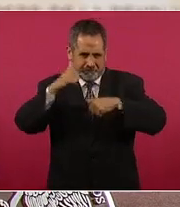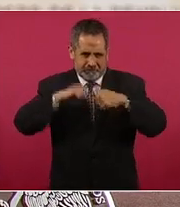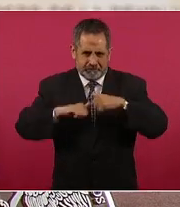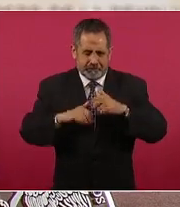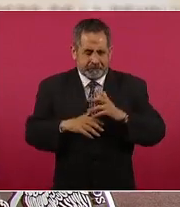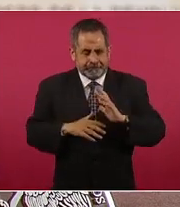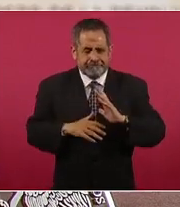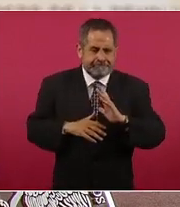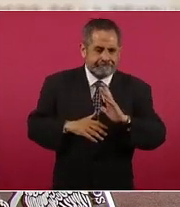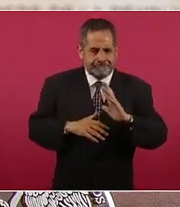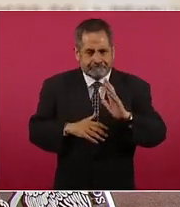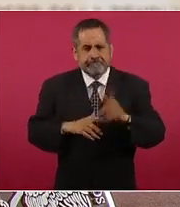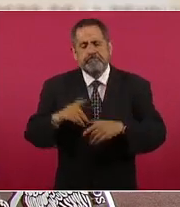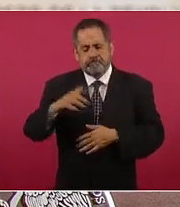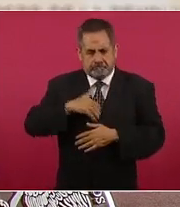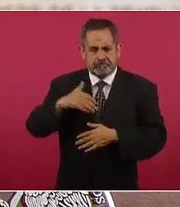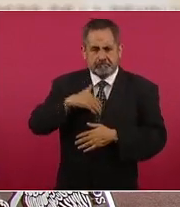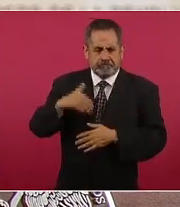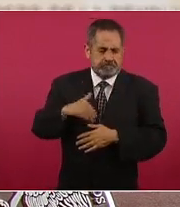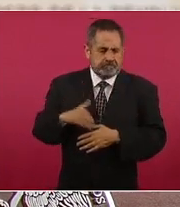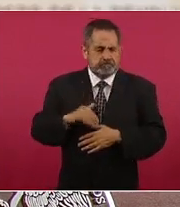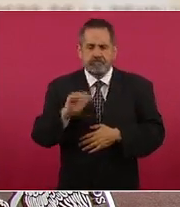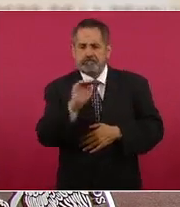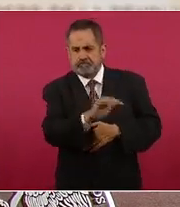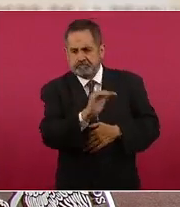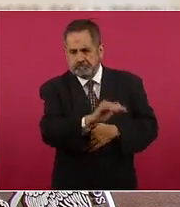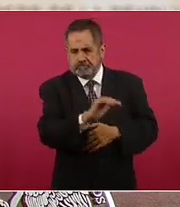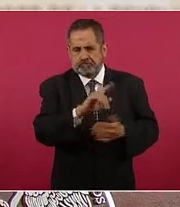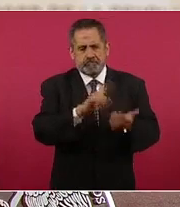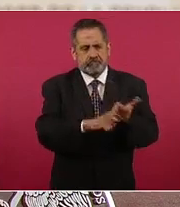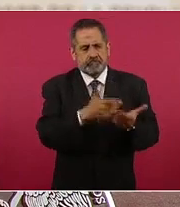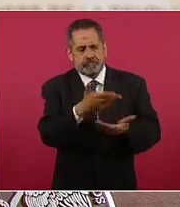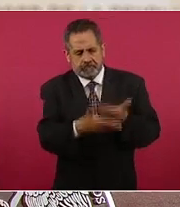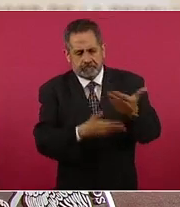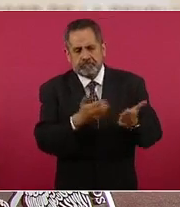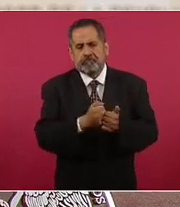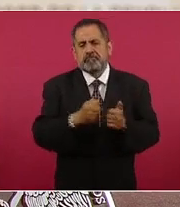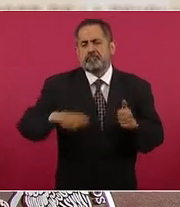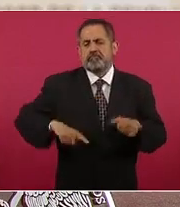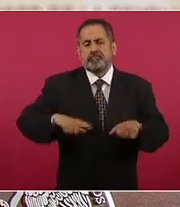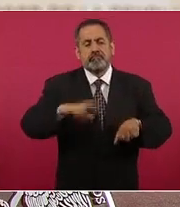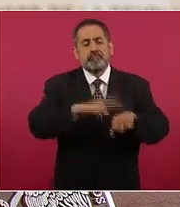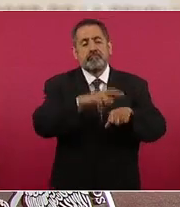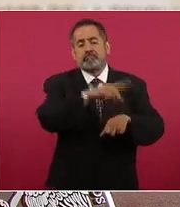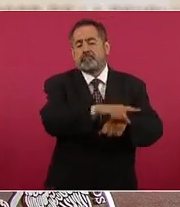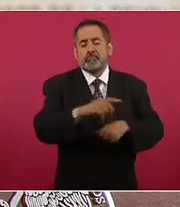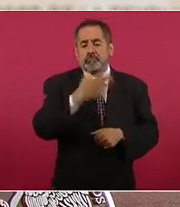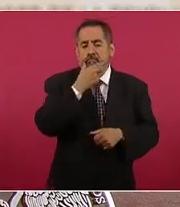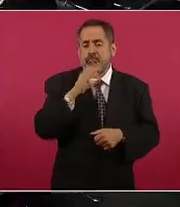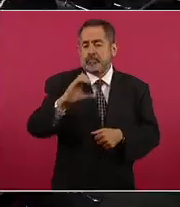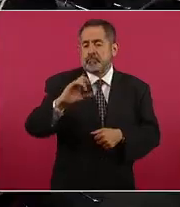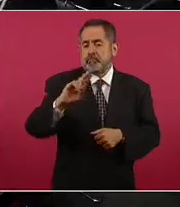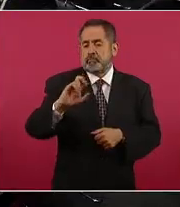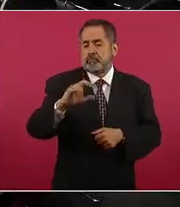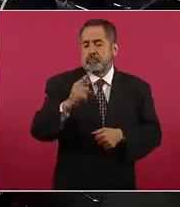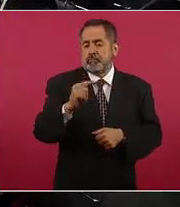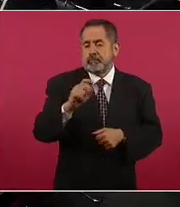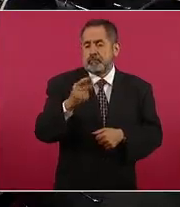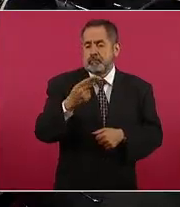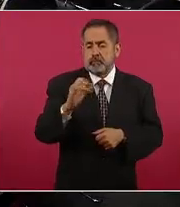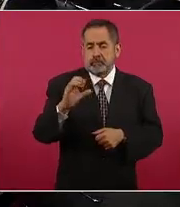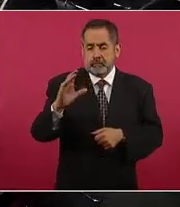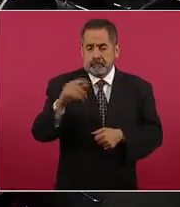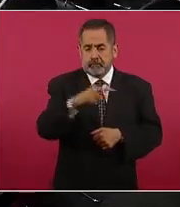a pedirle al gobernador de manera respetuosa, Huitláhuatl de García, que él ya intervenga,